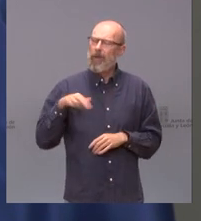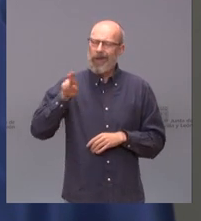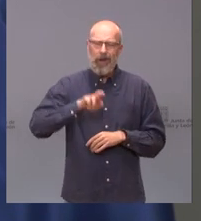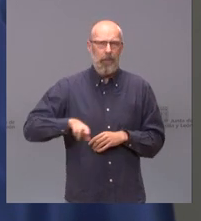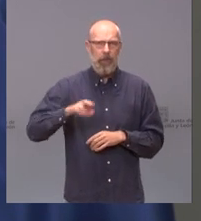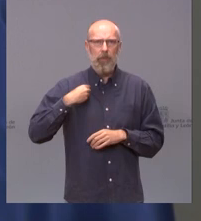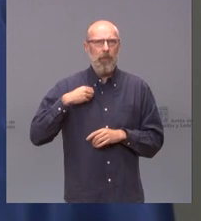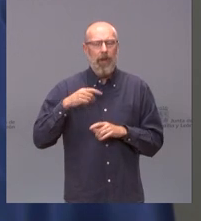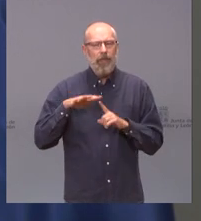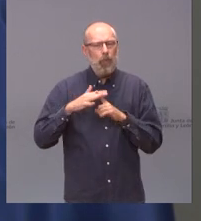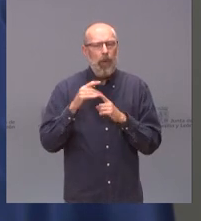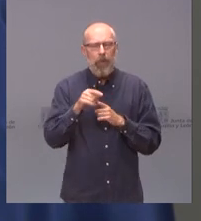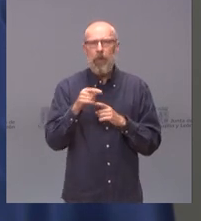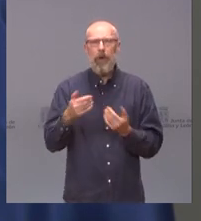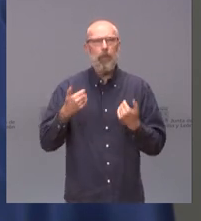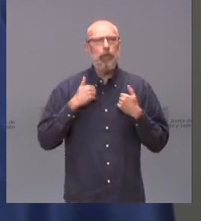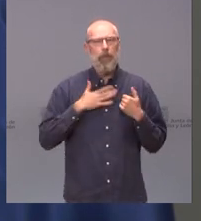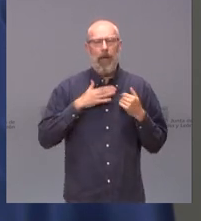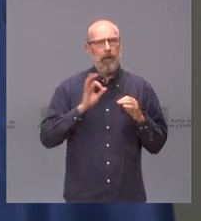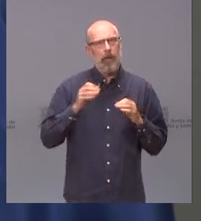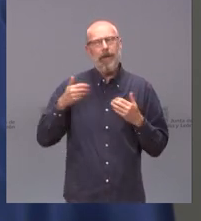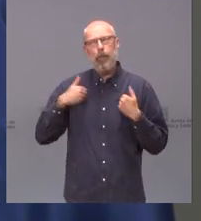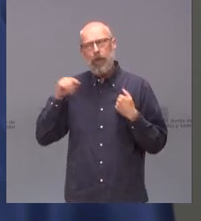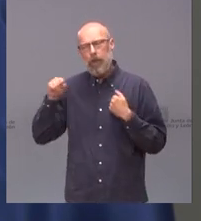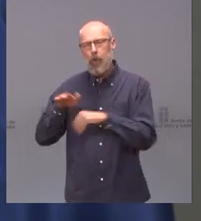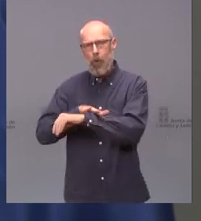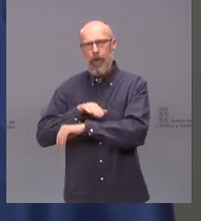ese escenario, es la responsabilidad del gobierno.